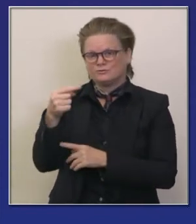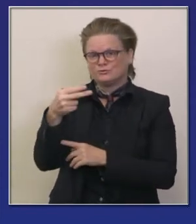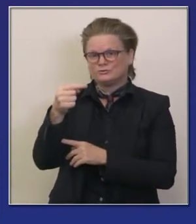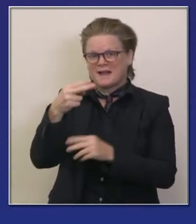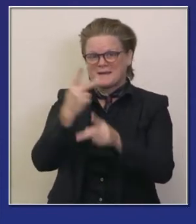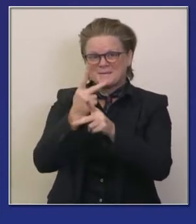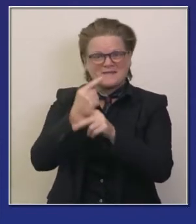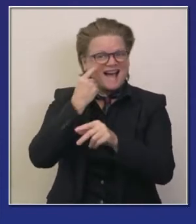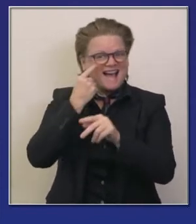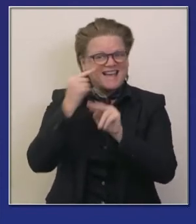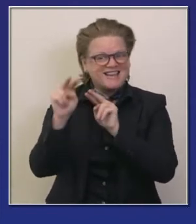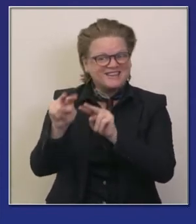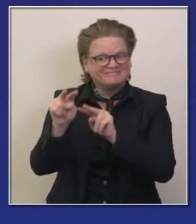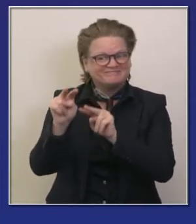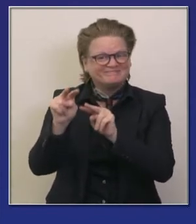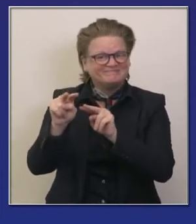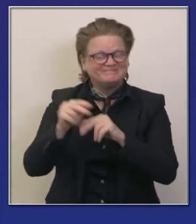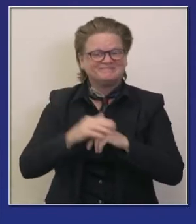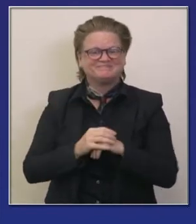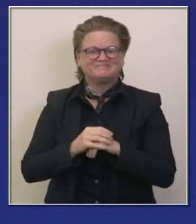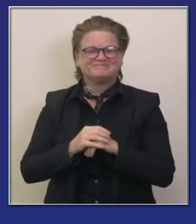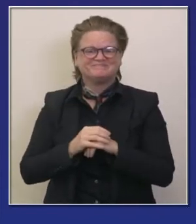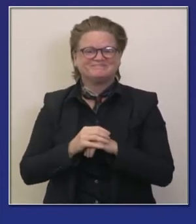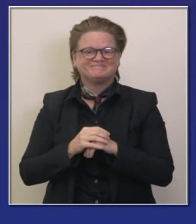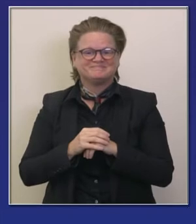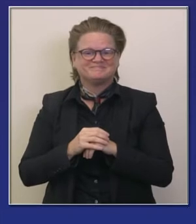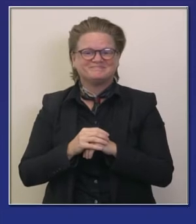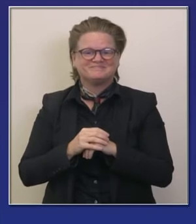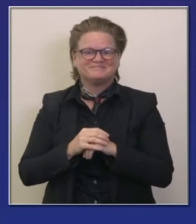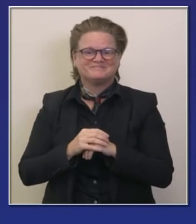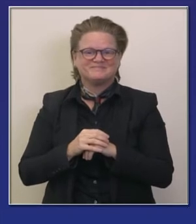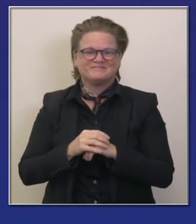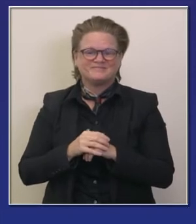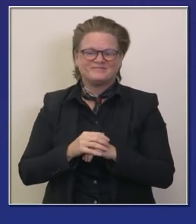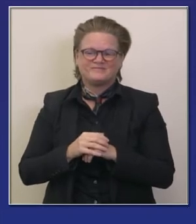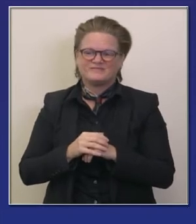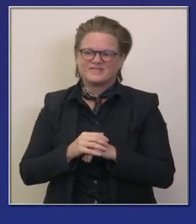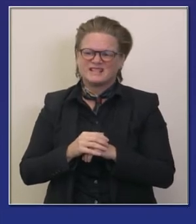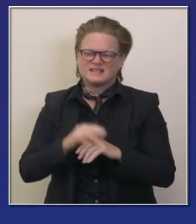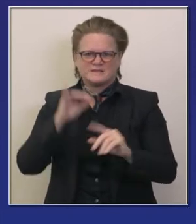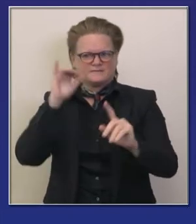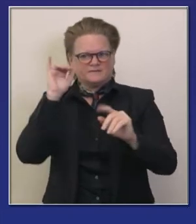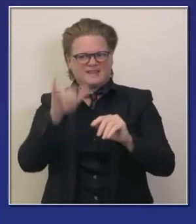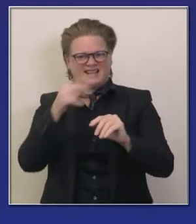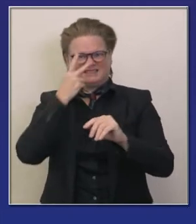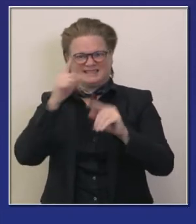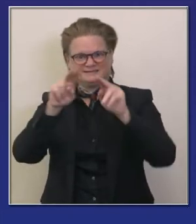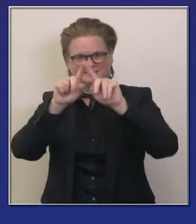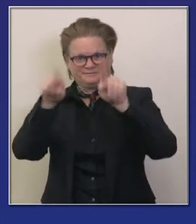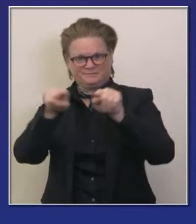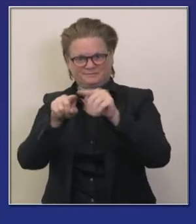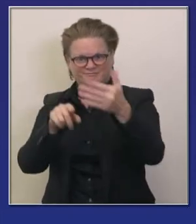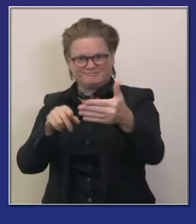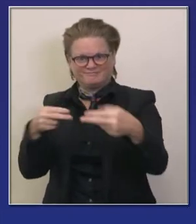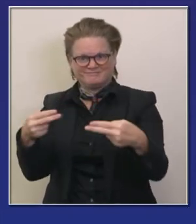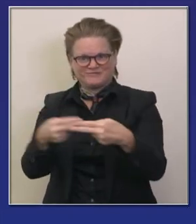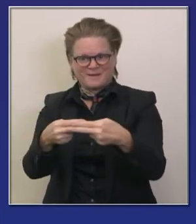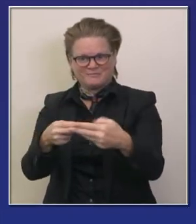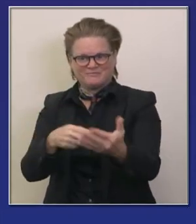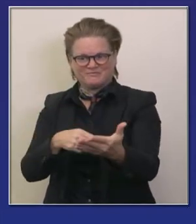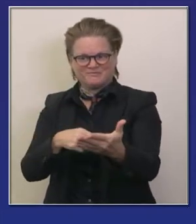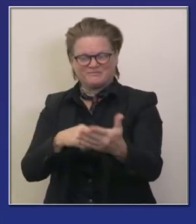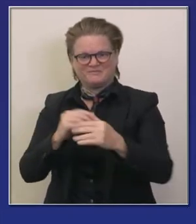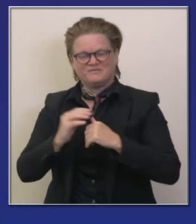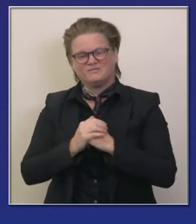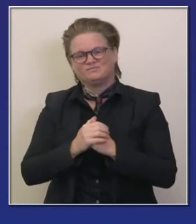si usted quiere participar lo hace si no no tiene que hacerlo recibirán este aviso de posiblemente haber estado